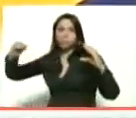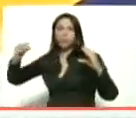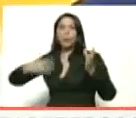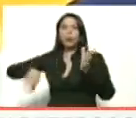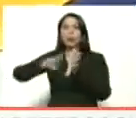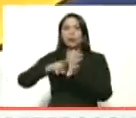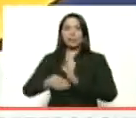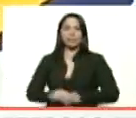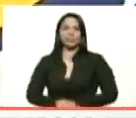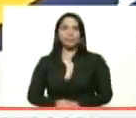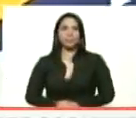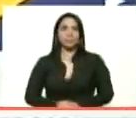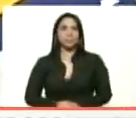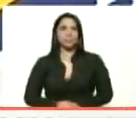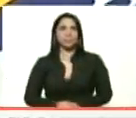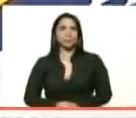Cueca?